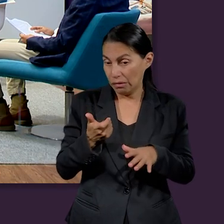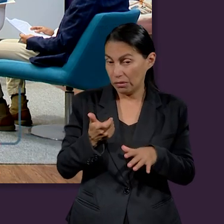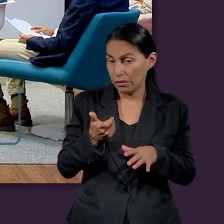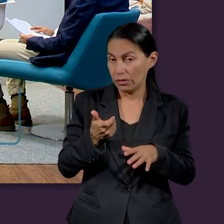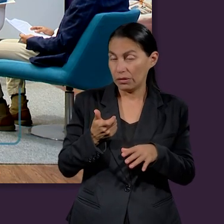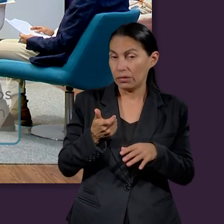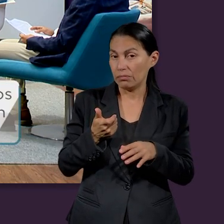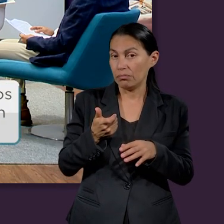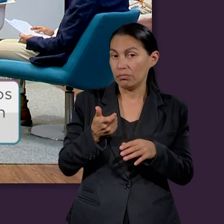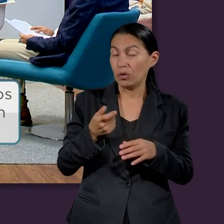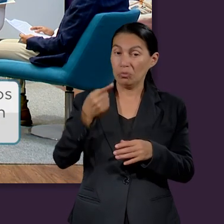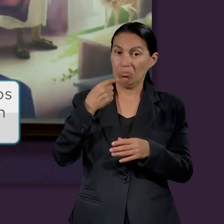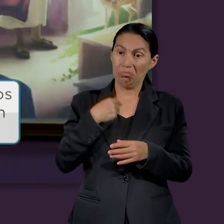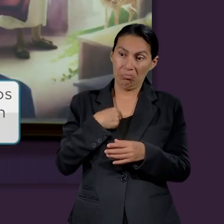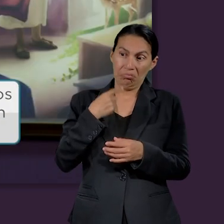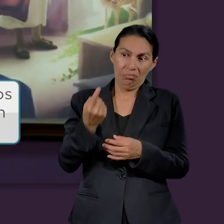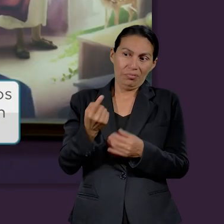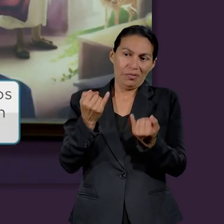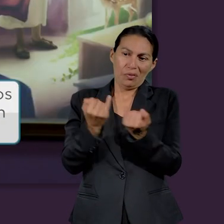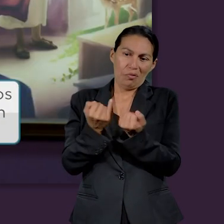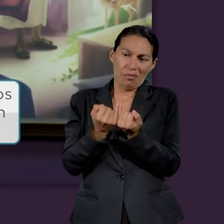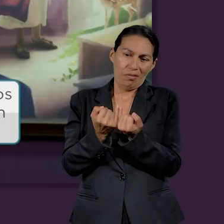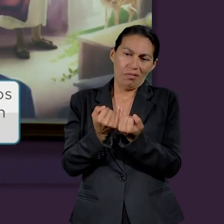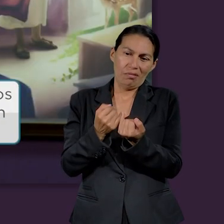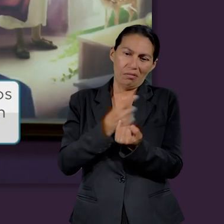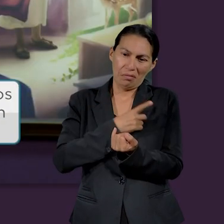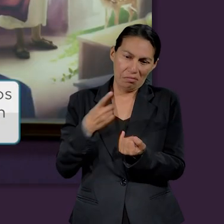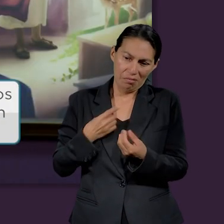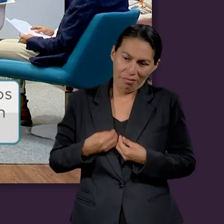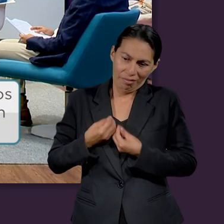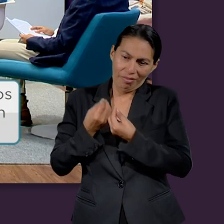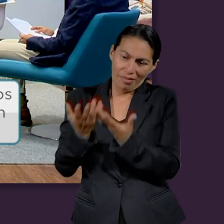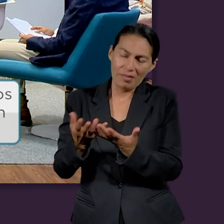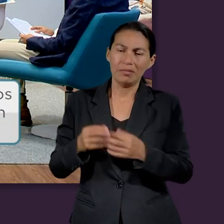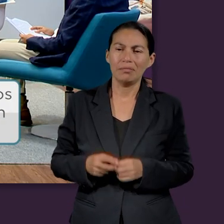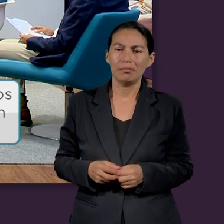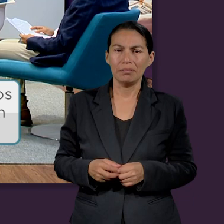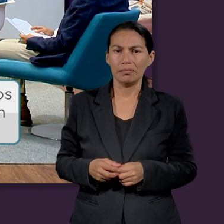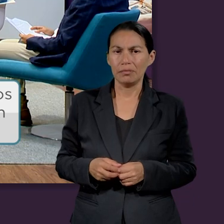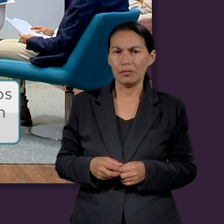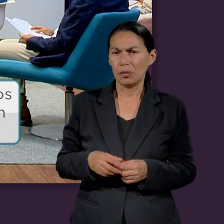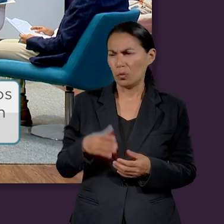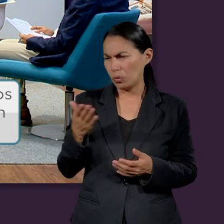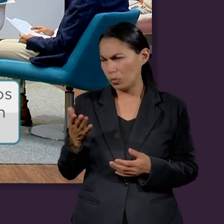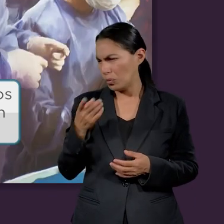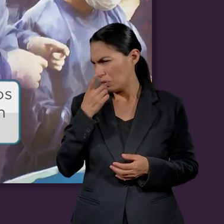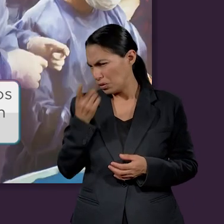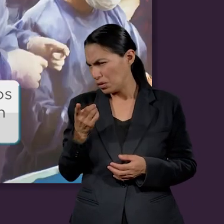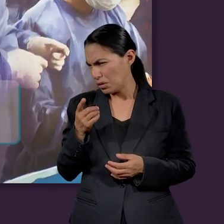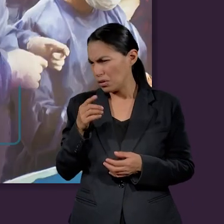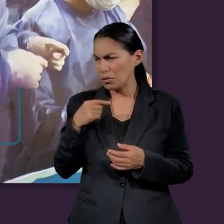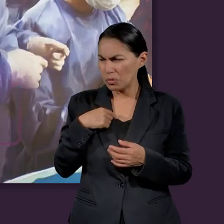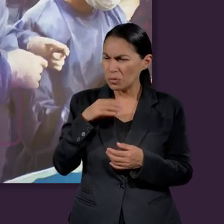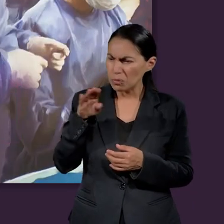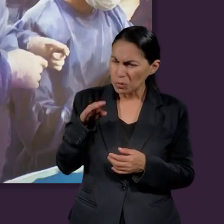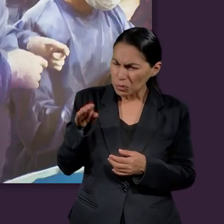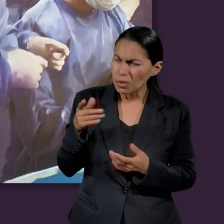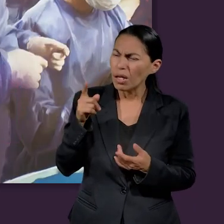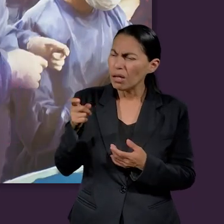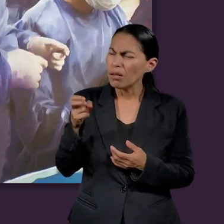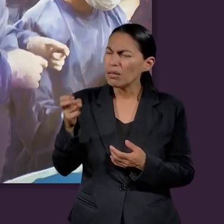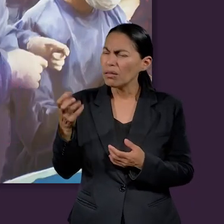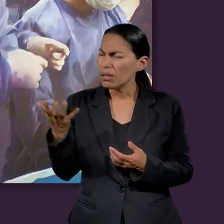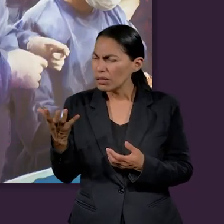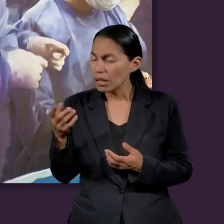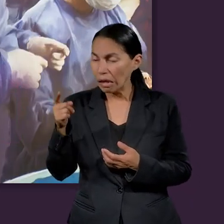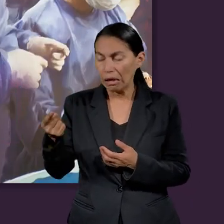bases tanto espirituales como financieras, tú también debes proporcionar eso, o sea, a la persona. Porque si